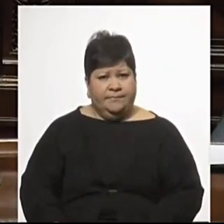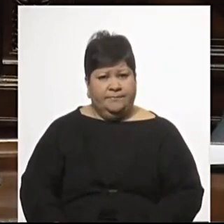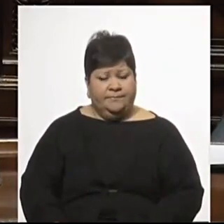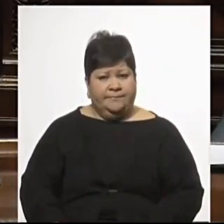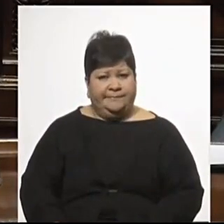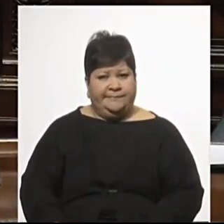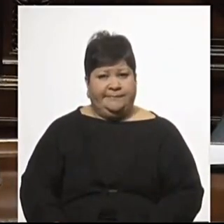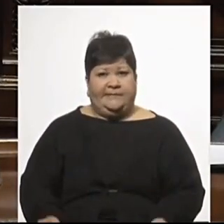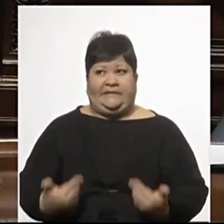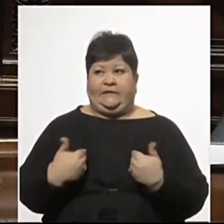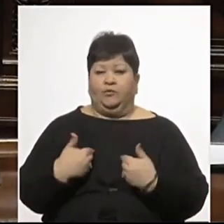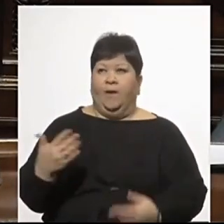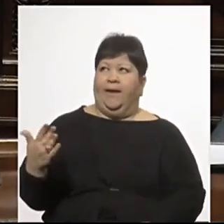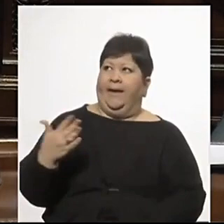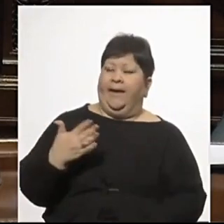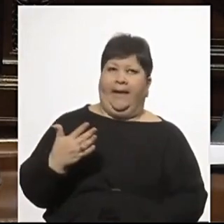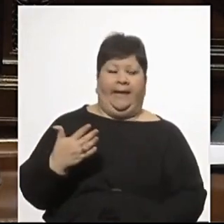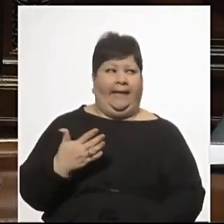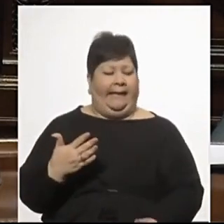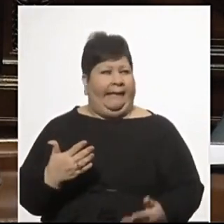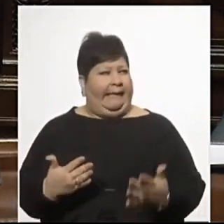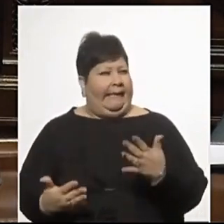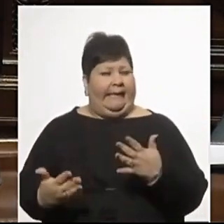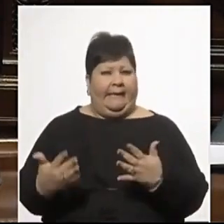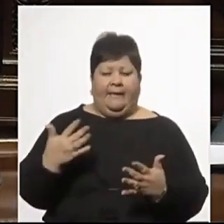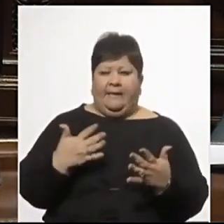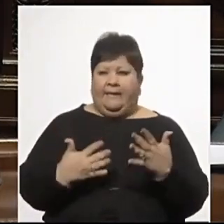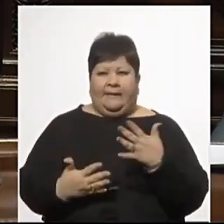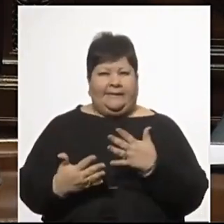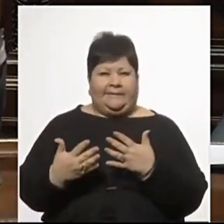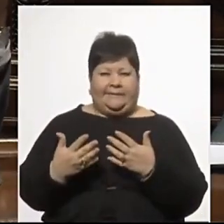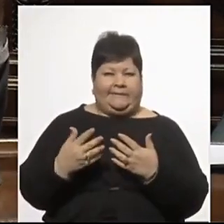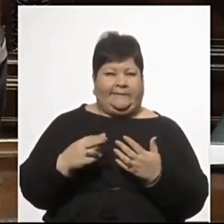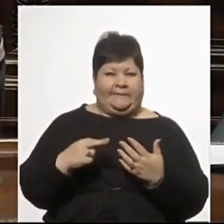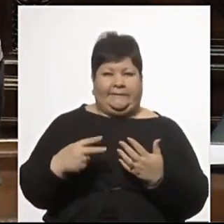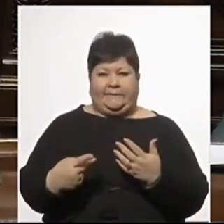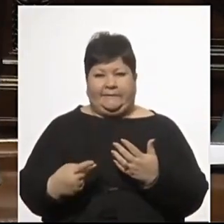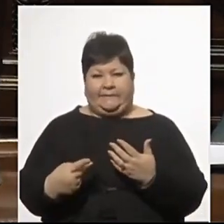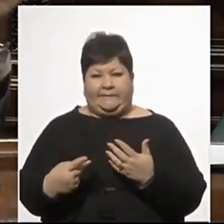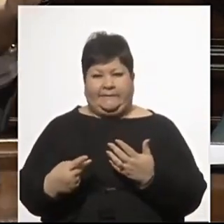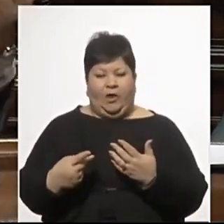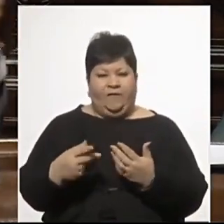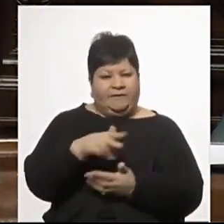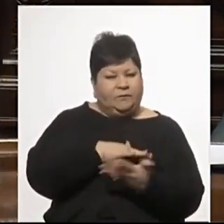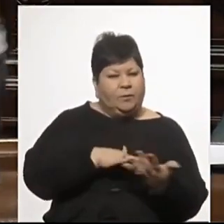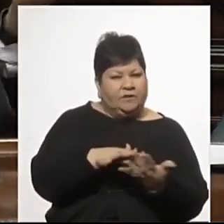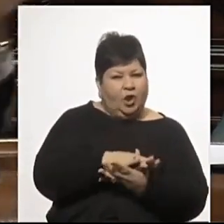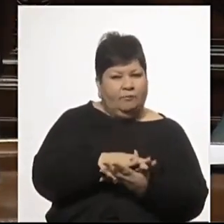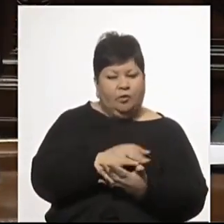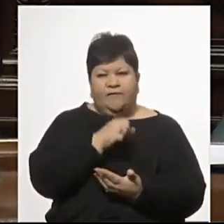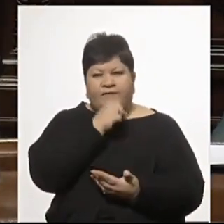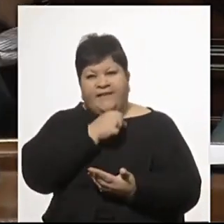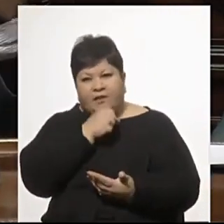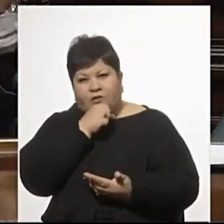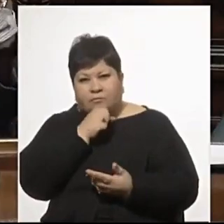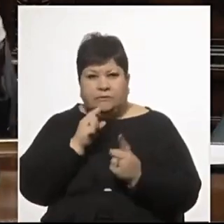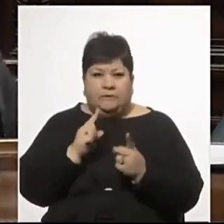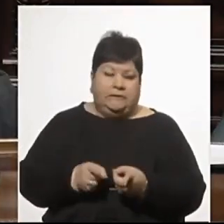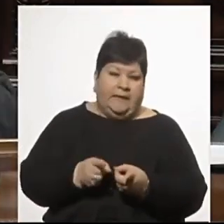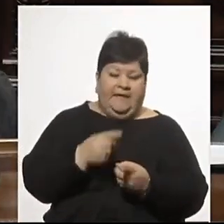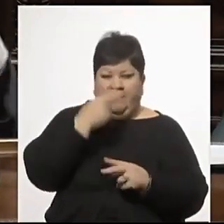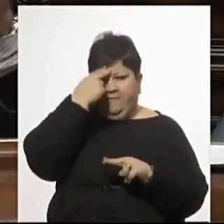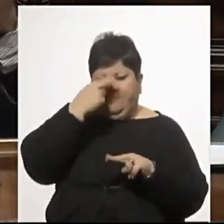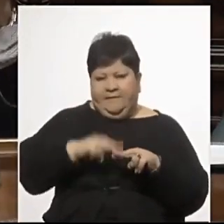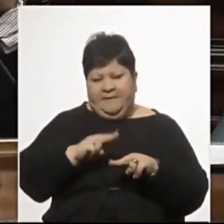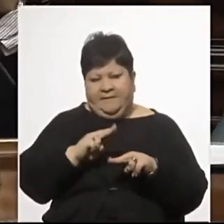Y estoy amenazado por todos lados, por doble circunstancia, por vejez y por padecer